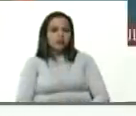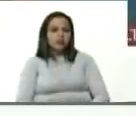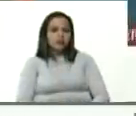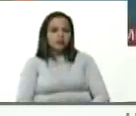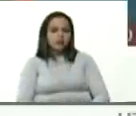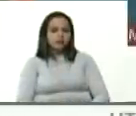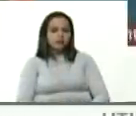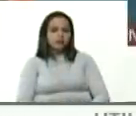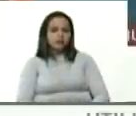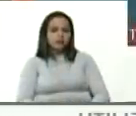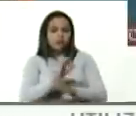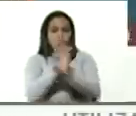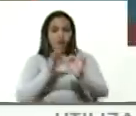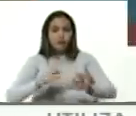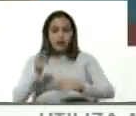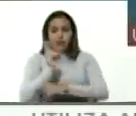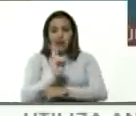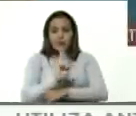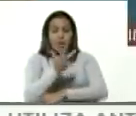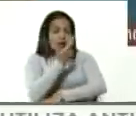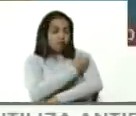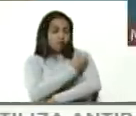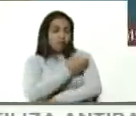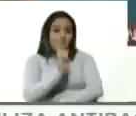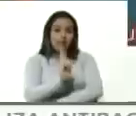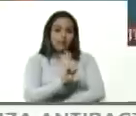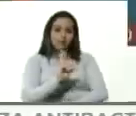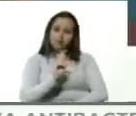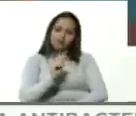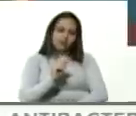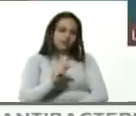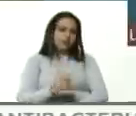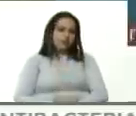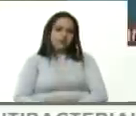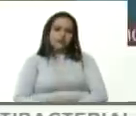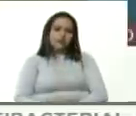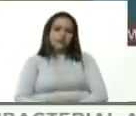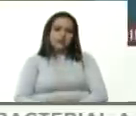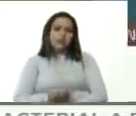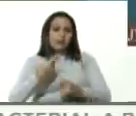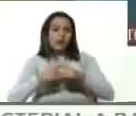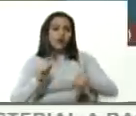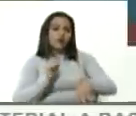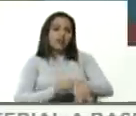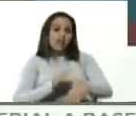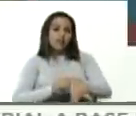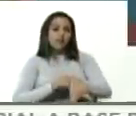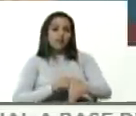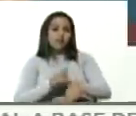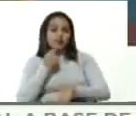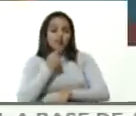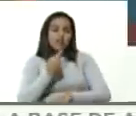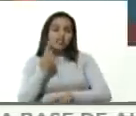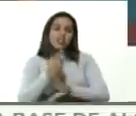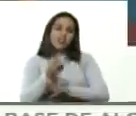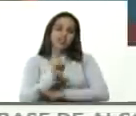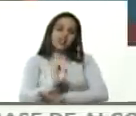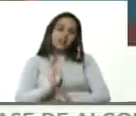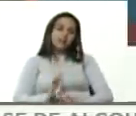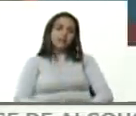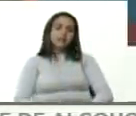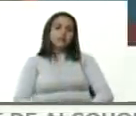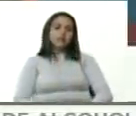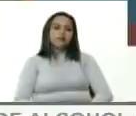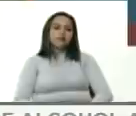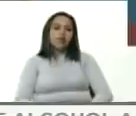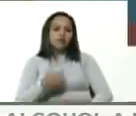una forma tan apresurada porque lo amerita en las circunstancias los tiempos son fundamentales para contener estoy seguro que